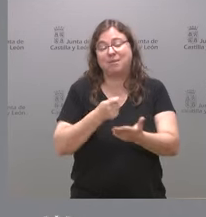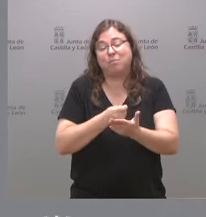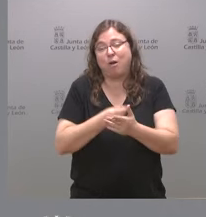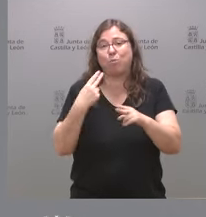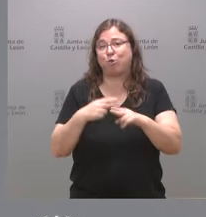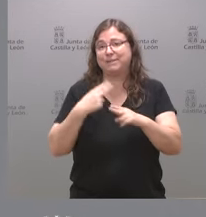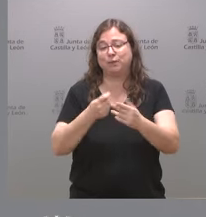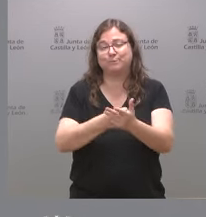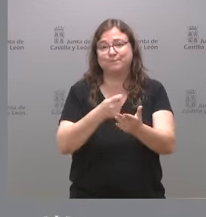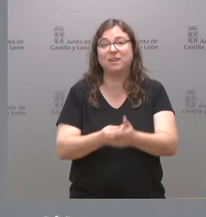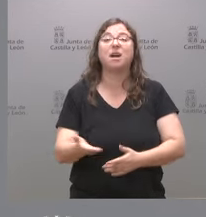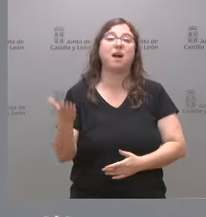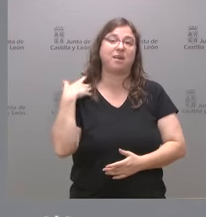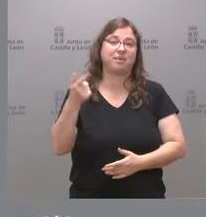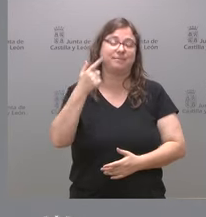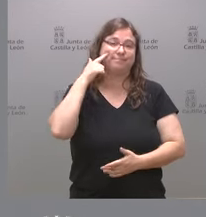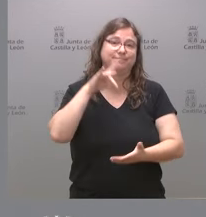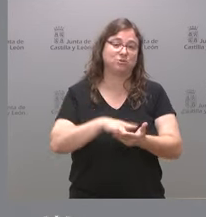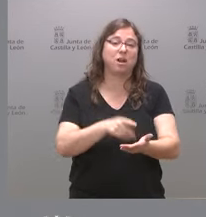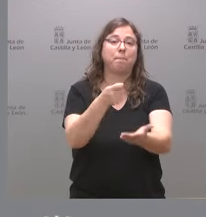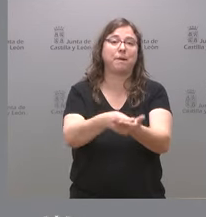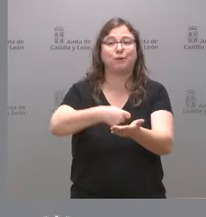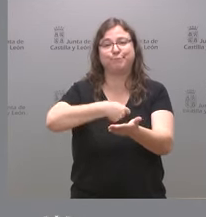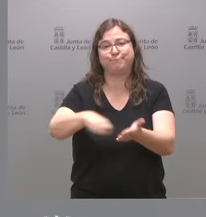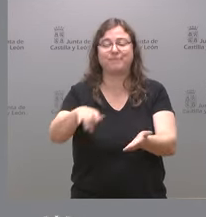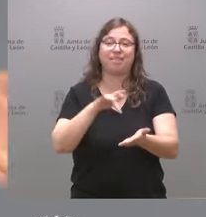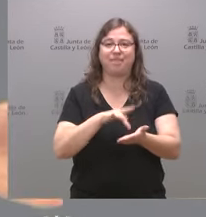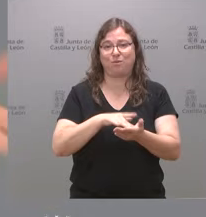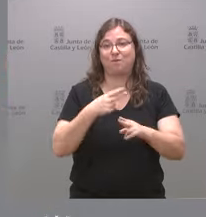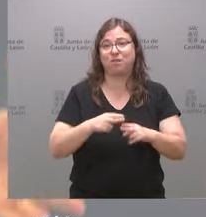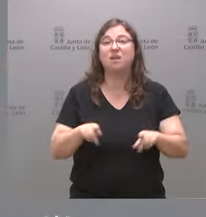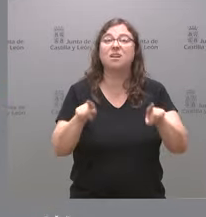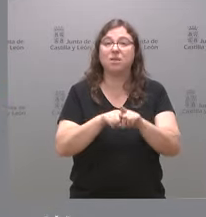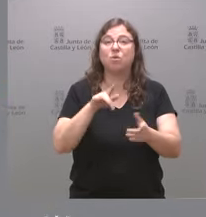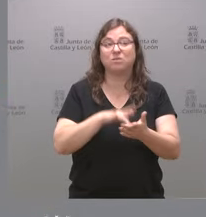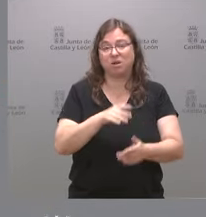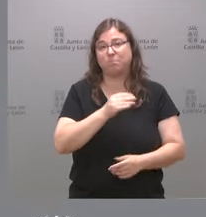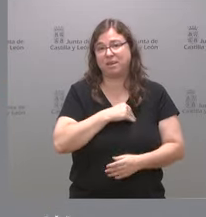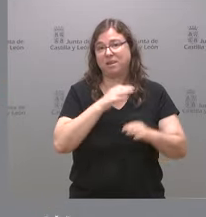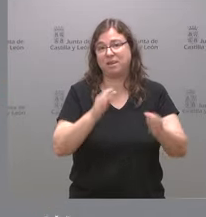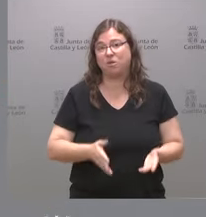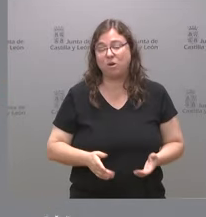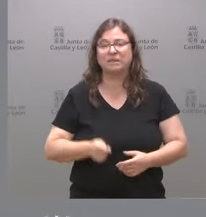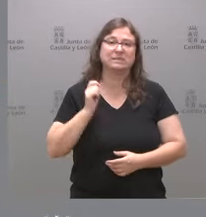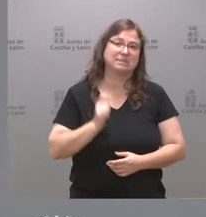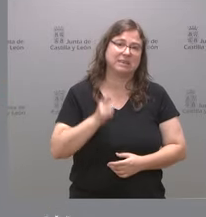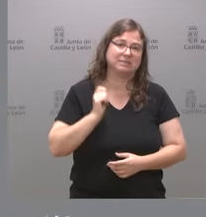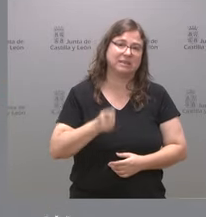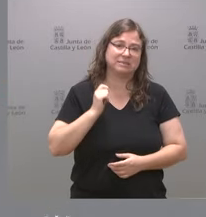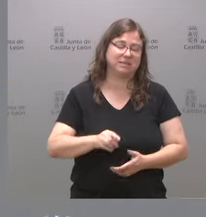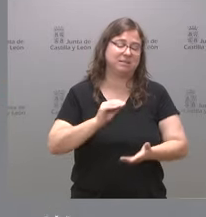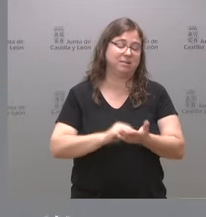político y ayer asistíamos al pago de ese precio político igual que asistimos por desgracia con más frecuencia de la